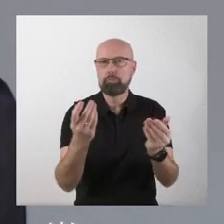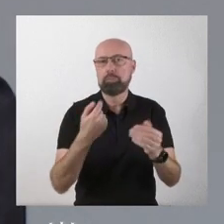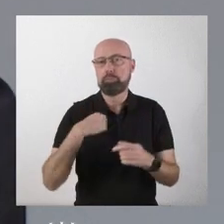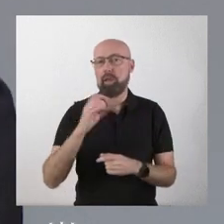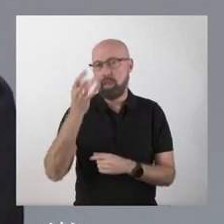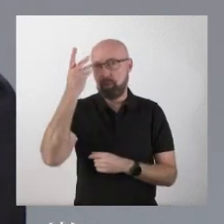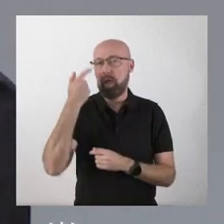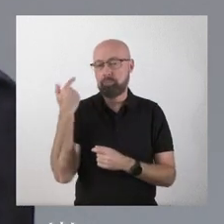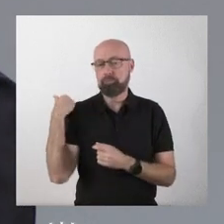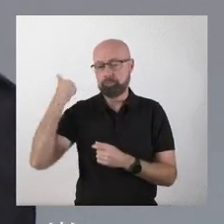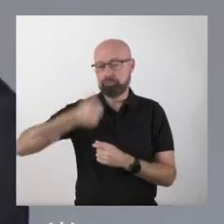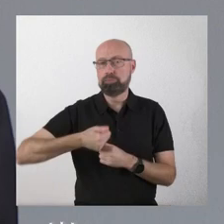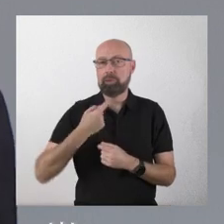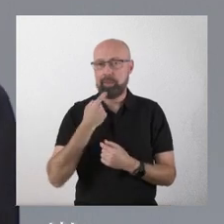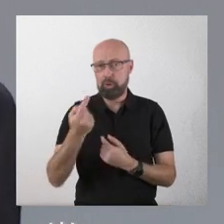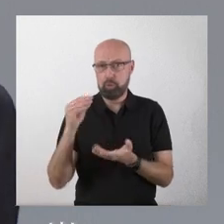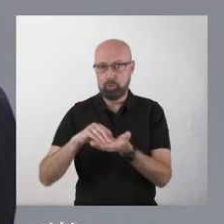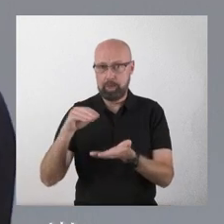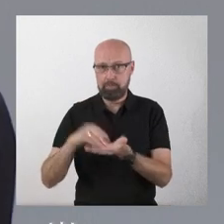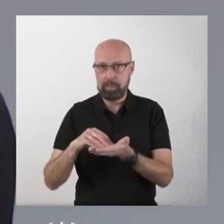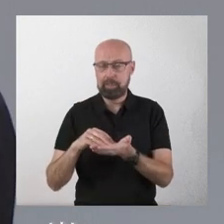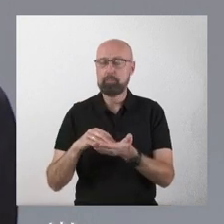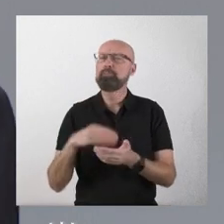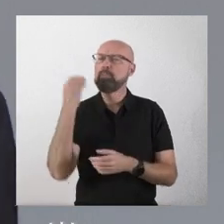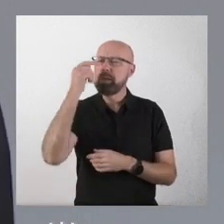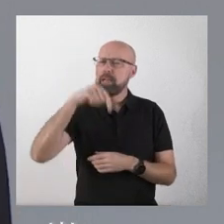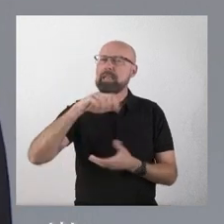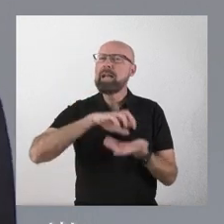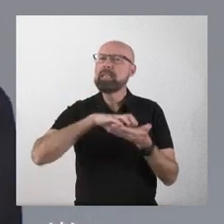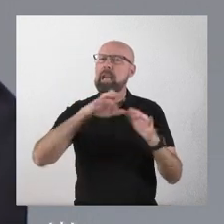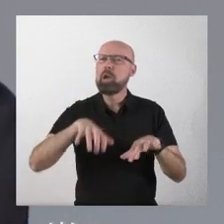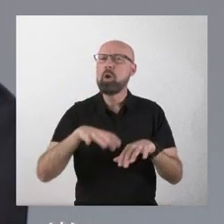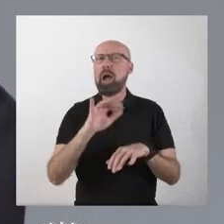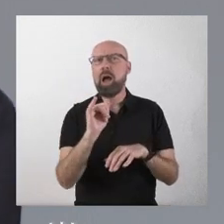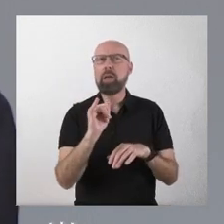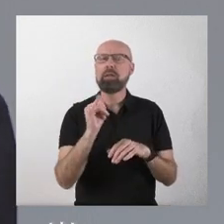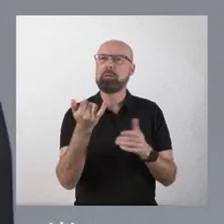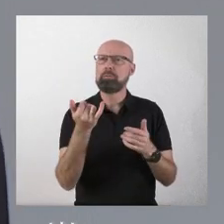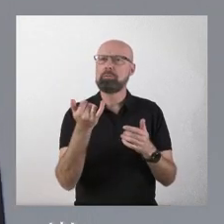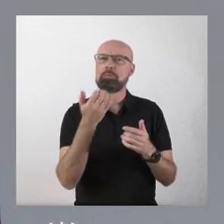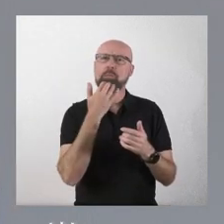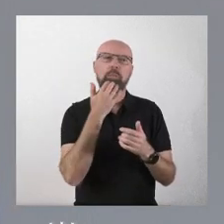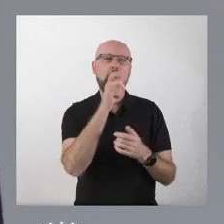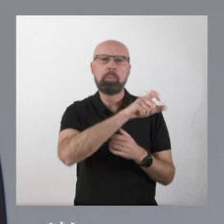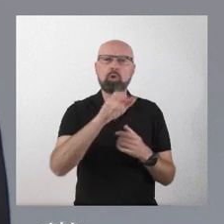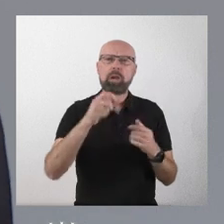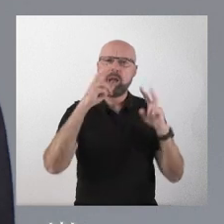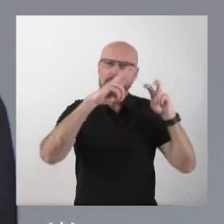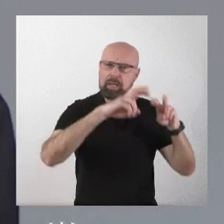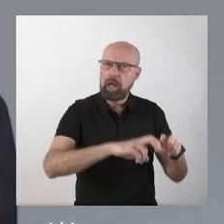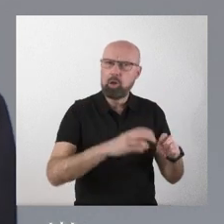ocasiones es desarrollarla. Yo creo que aquí en Castilla y León hay restauradores maravillosos, investigadores